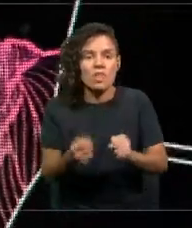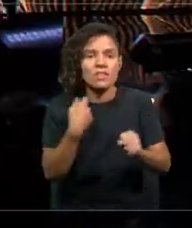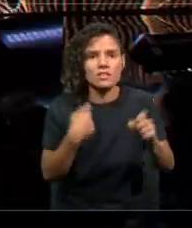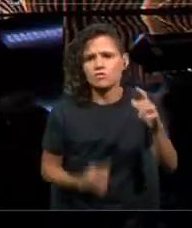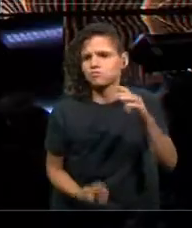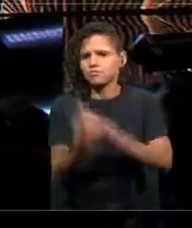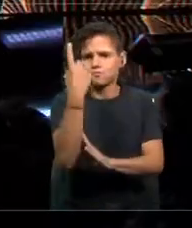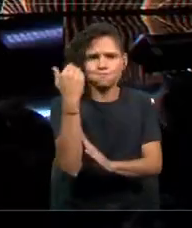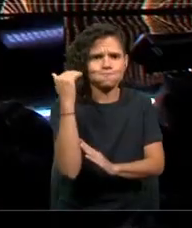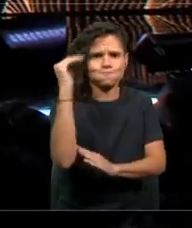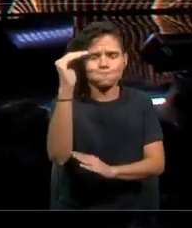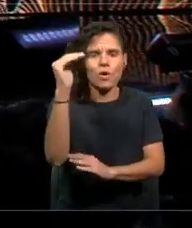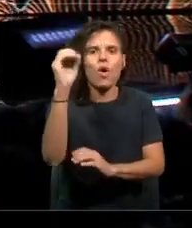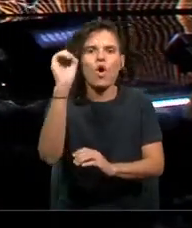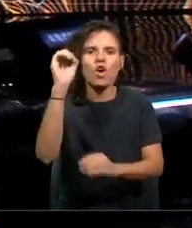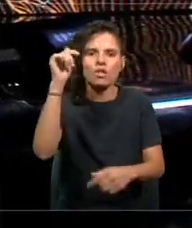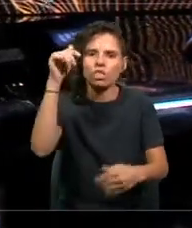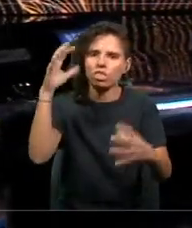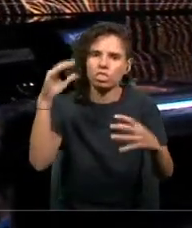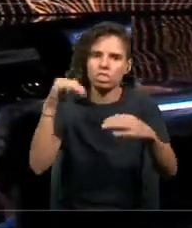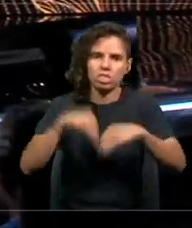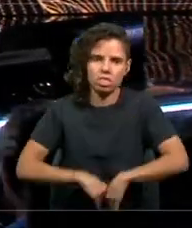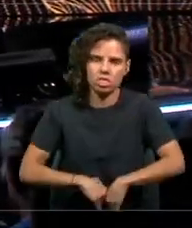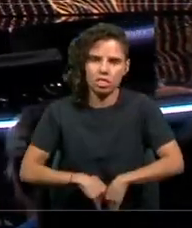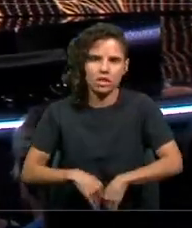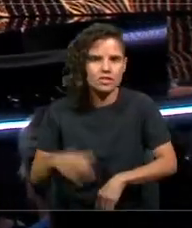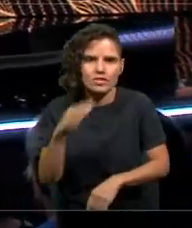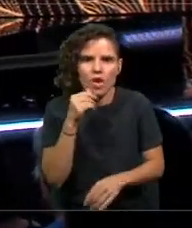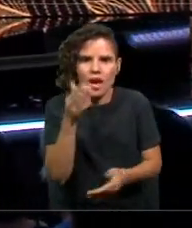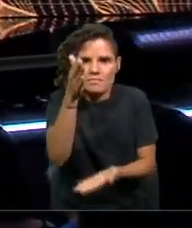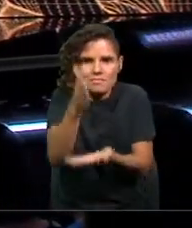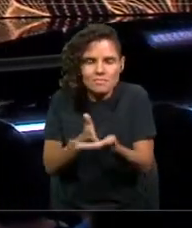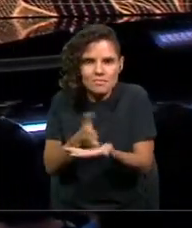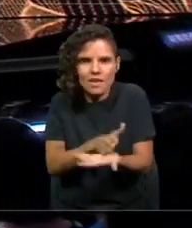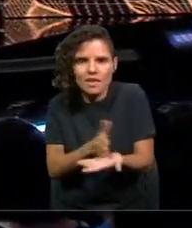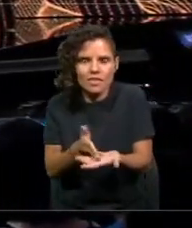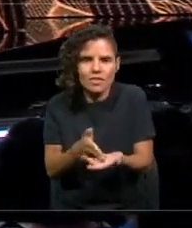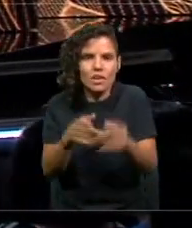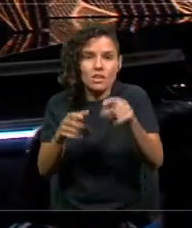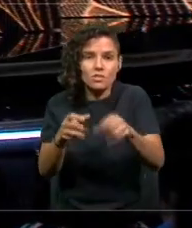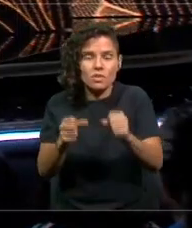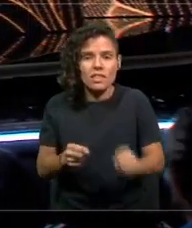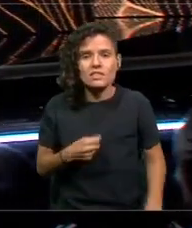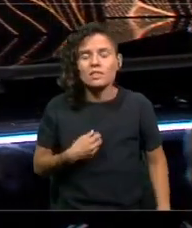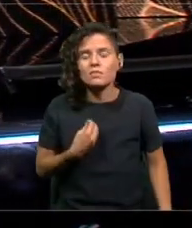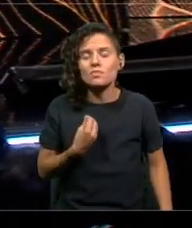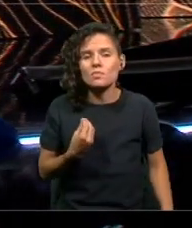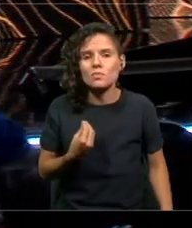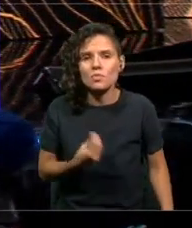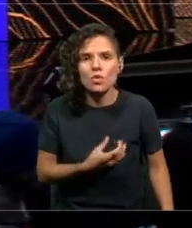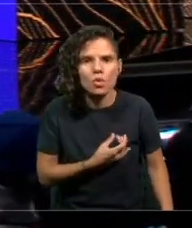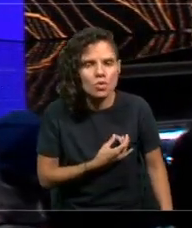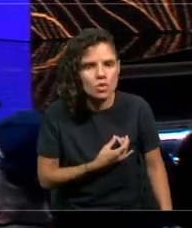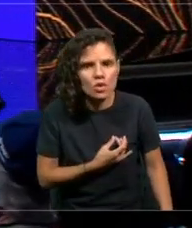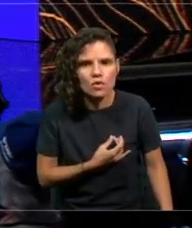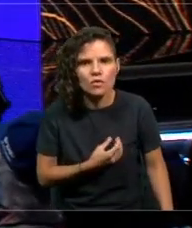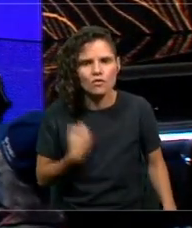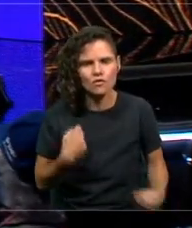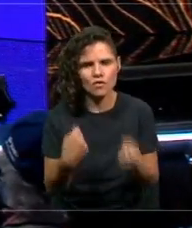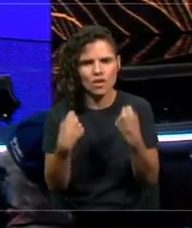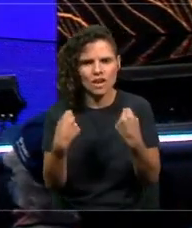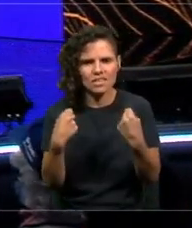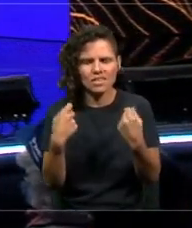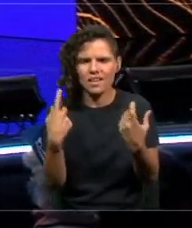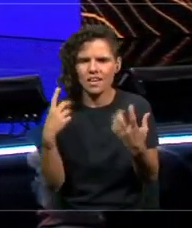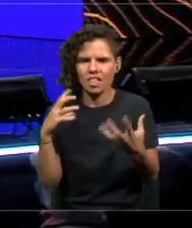intemperia. Y eso probablemente, que de manera muy dolorosa y de manera muy trágica, hemos tenido que vivir en este